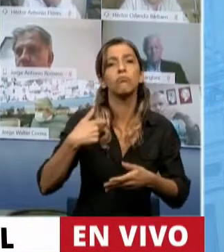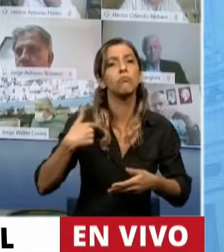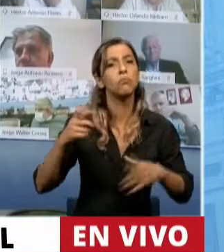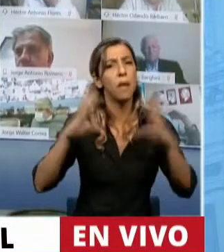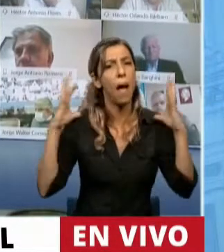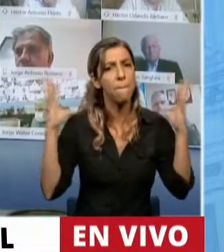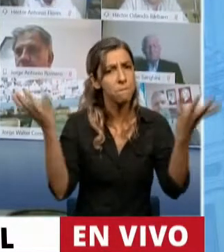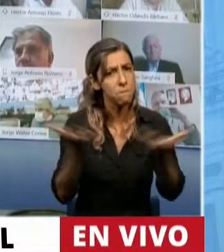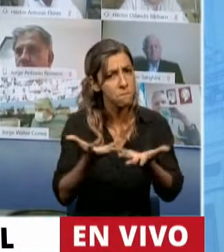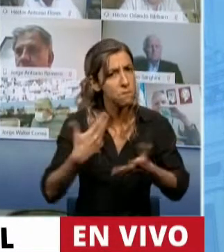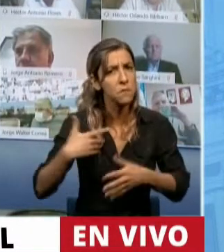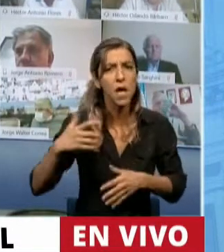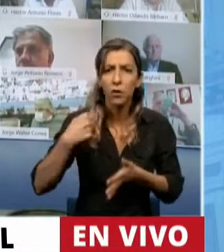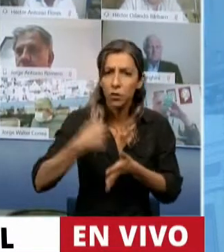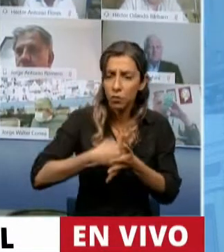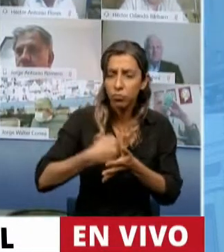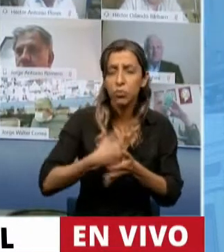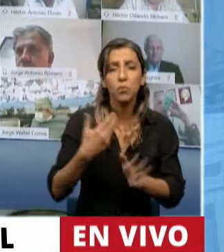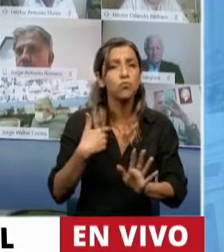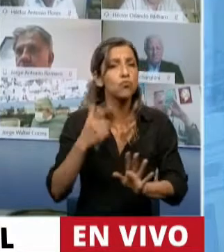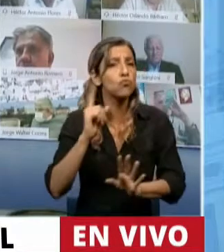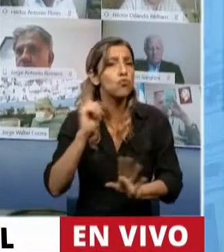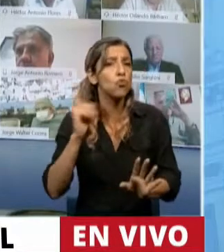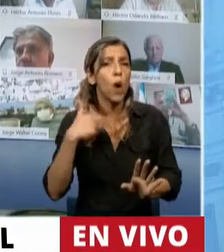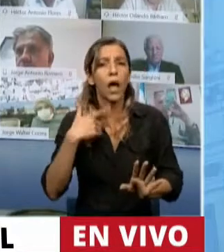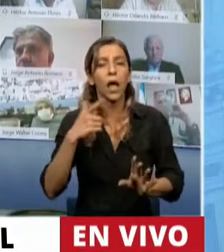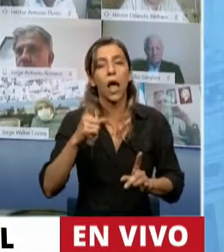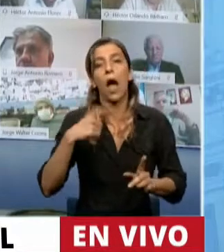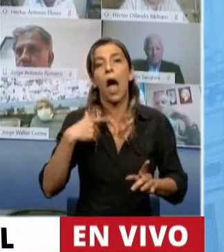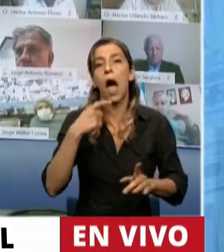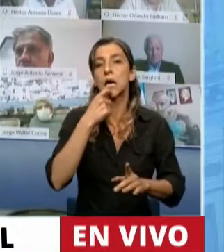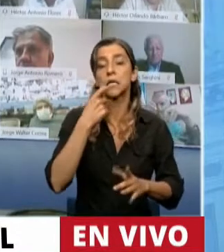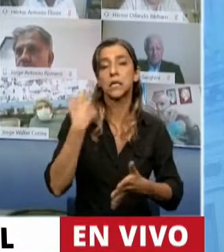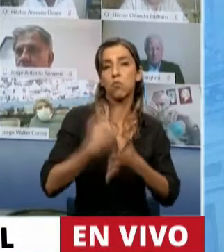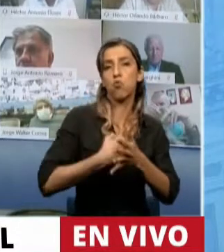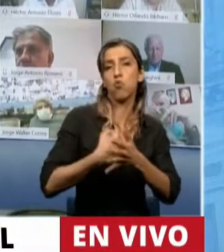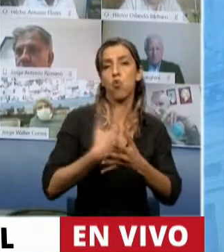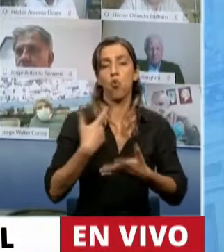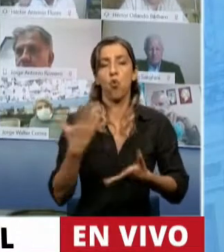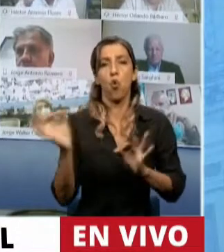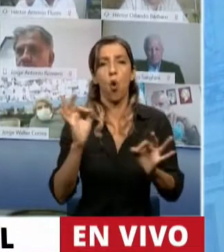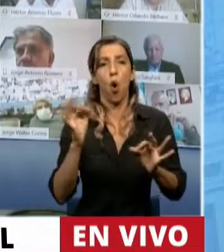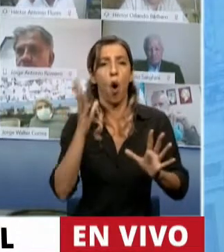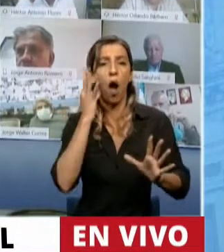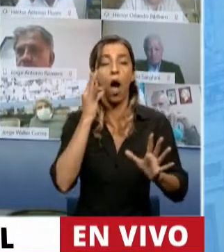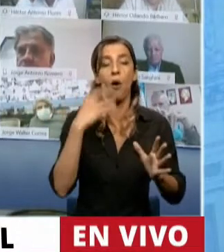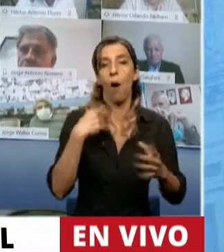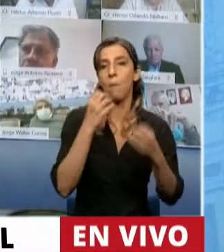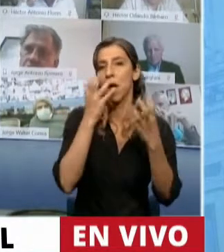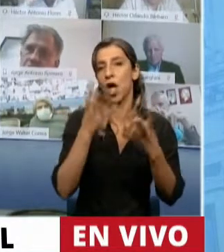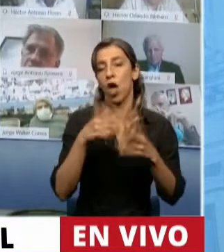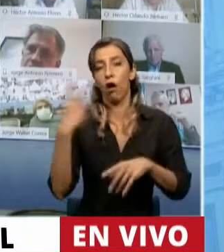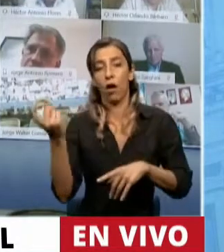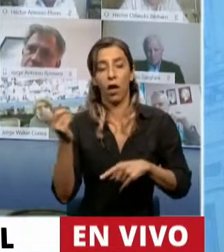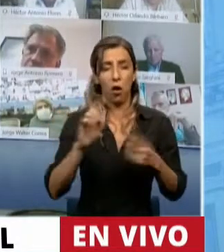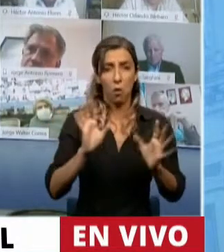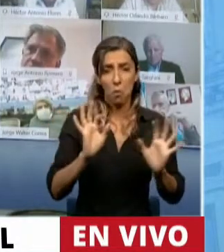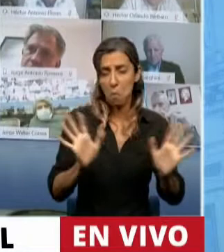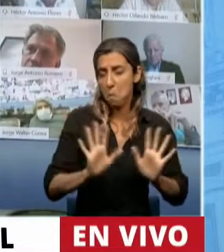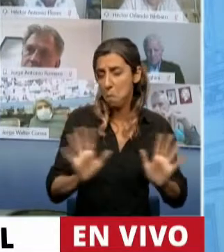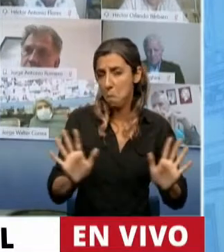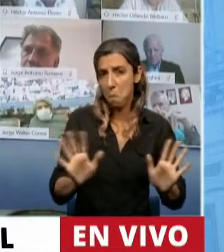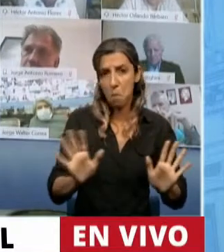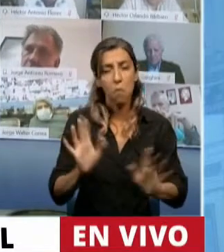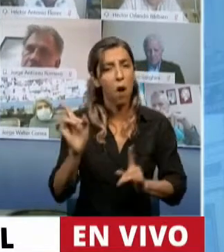estigmatizan militancias ni de los que cree que hay militancias cool por llamarlo de alguna manera creo que es muy